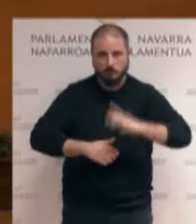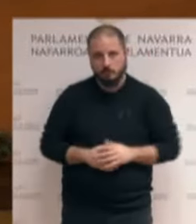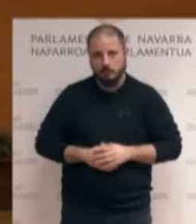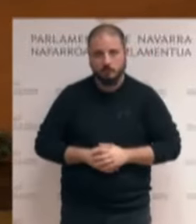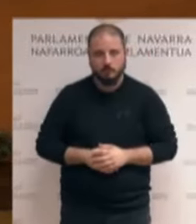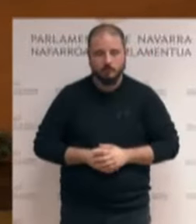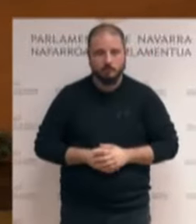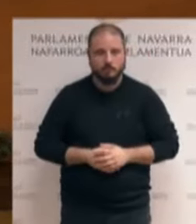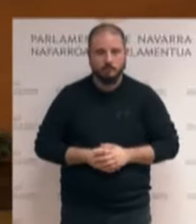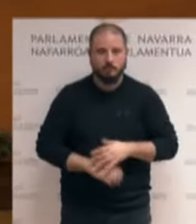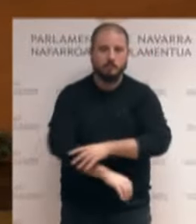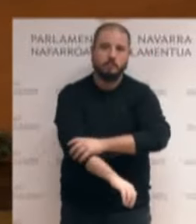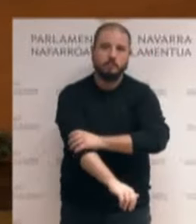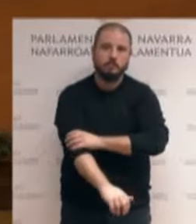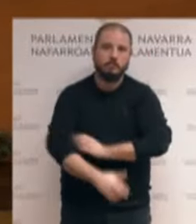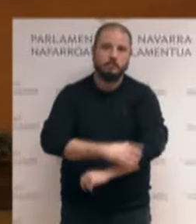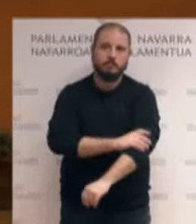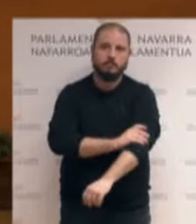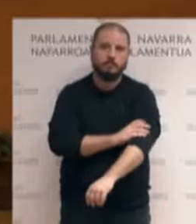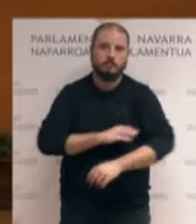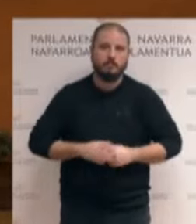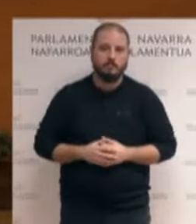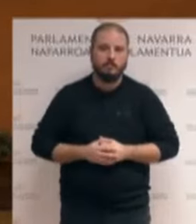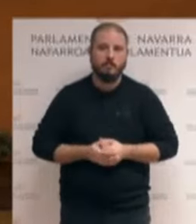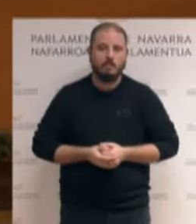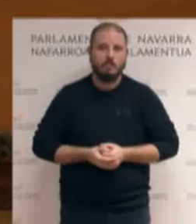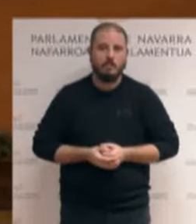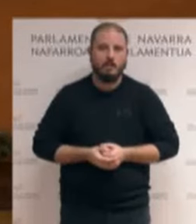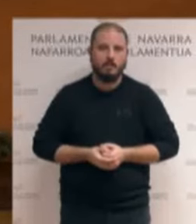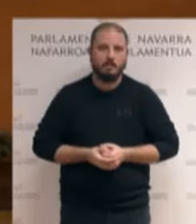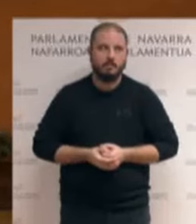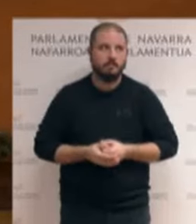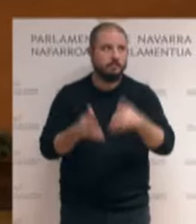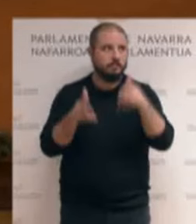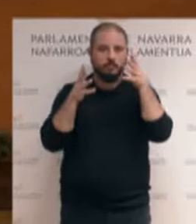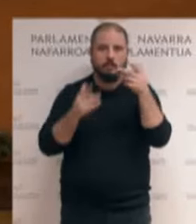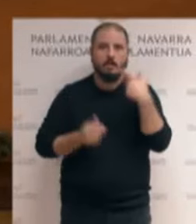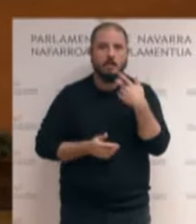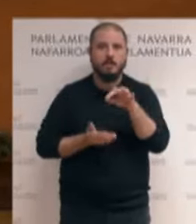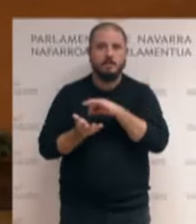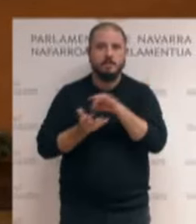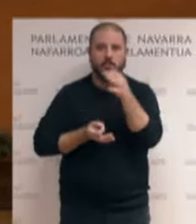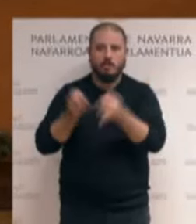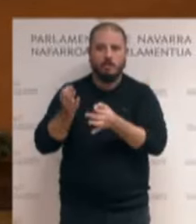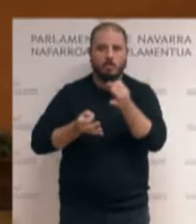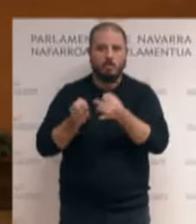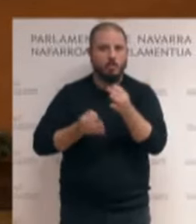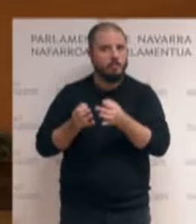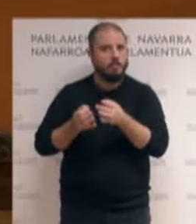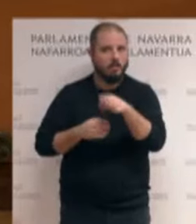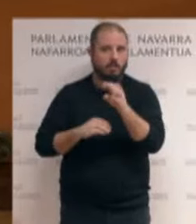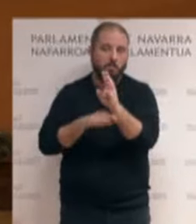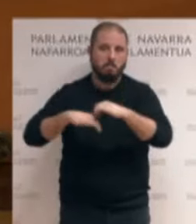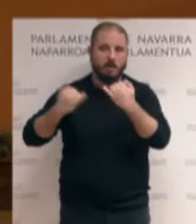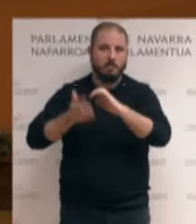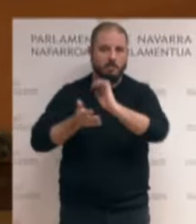En cuanto a las enmiendas, simplemente decir que se presentan a sugerencia y con buen criterio de los servicios jurídicos de la Cámara para mejorar su redacción. Y no